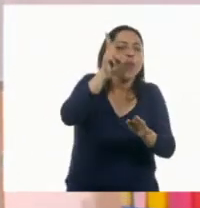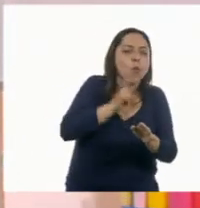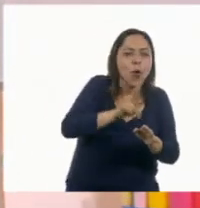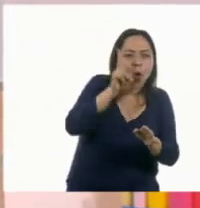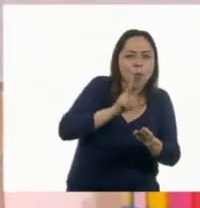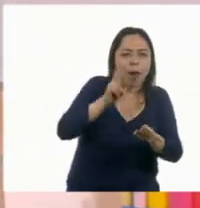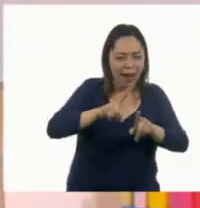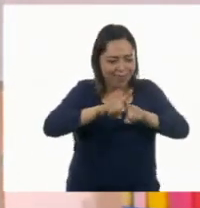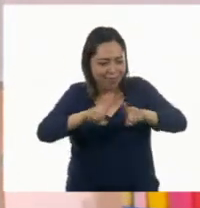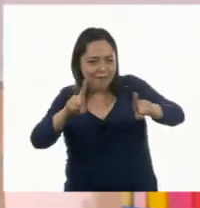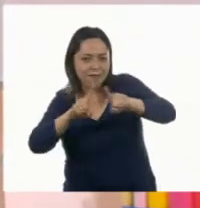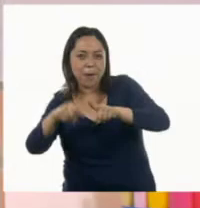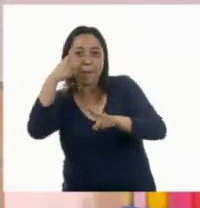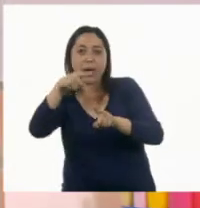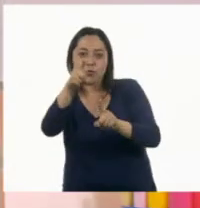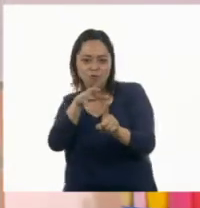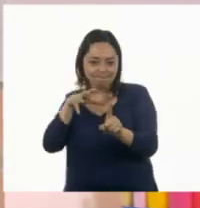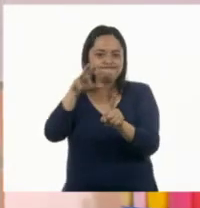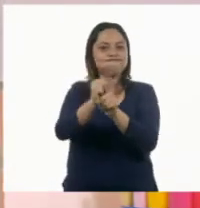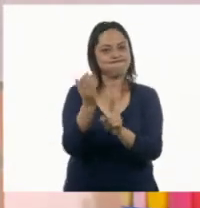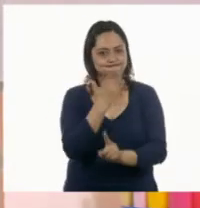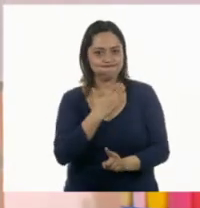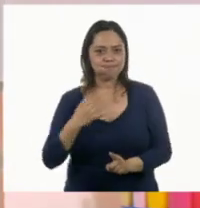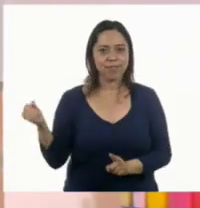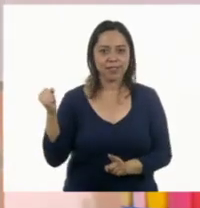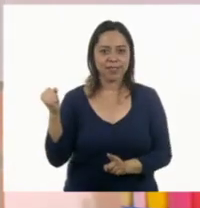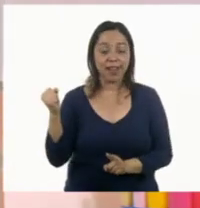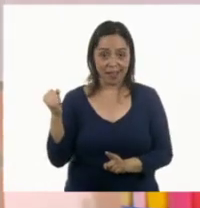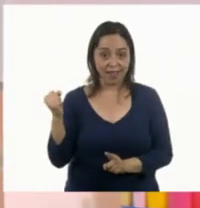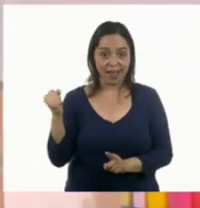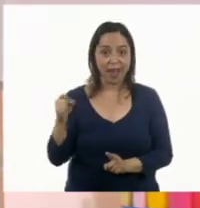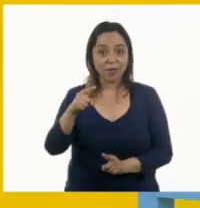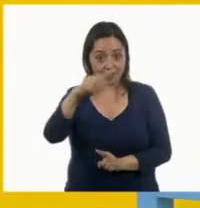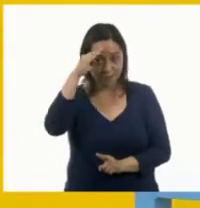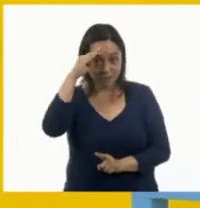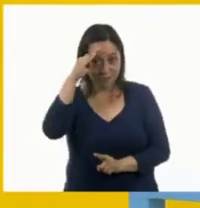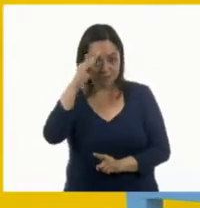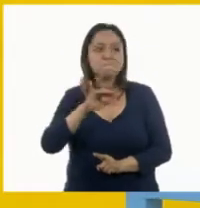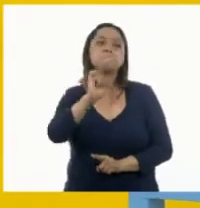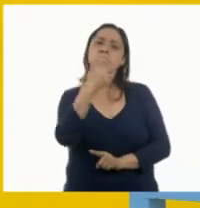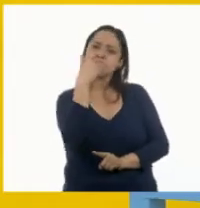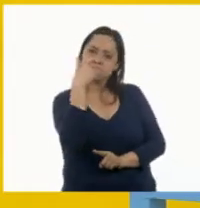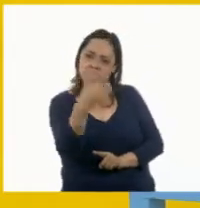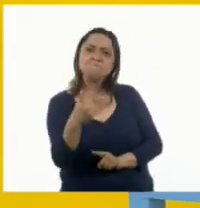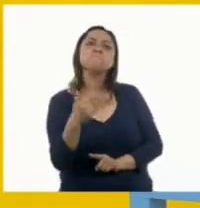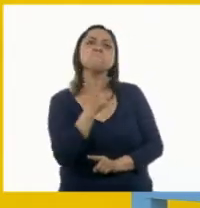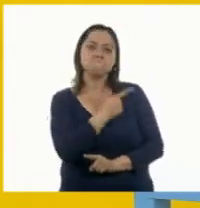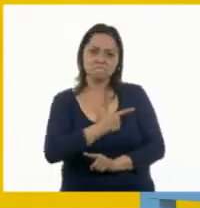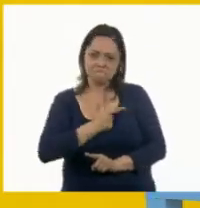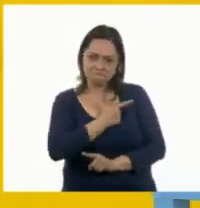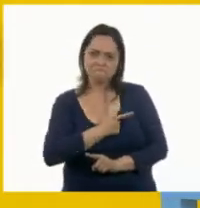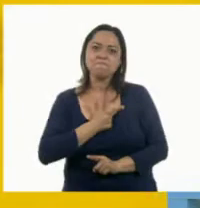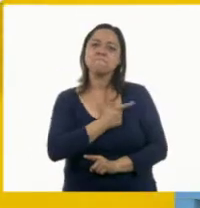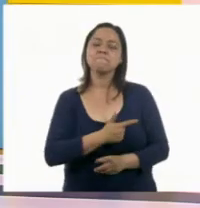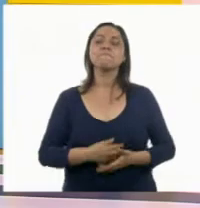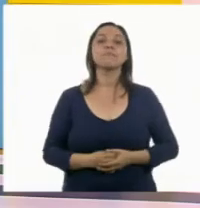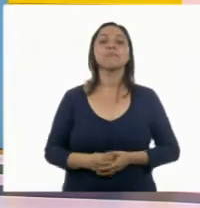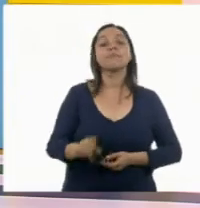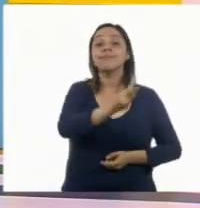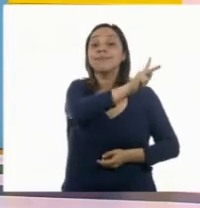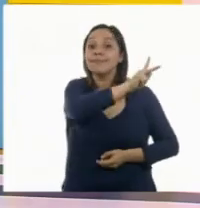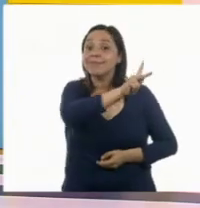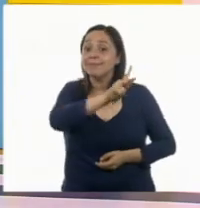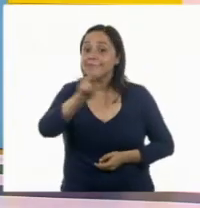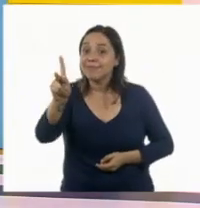habilidades estén completas. ¿Qué te parece si hacemos esa actividad? Me parece sensacional. Todos podemos